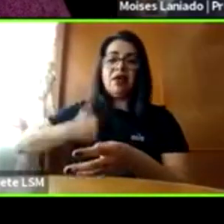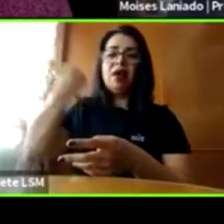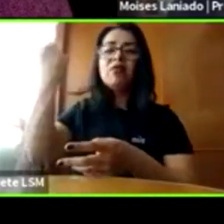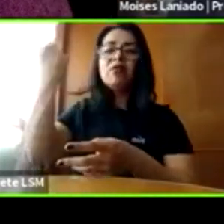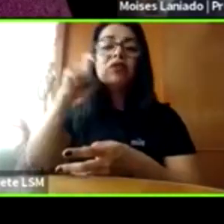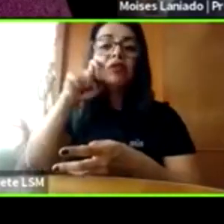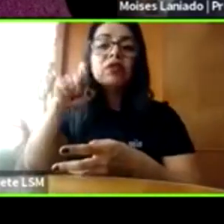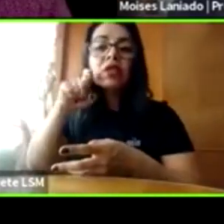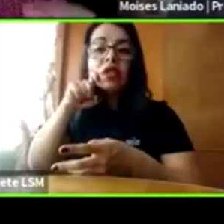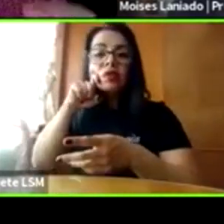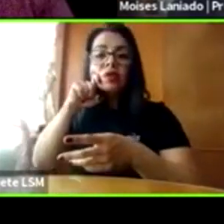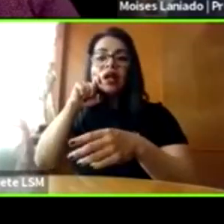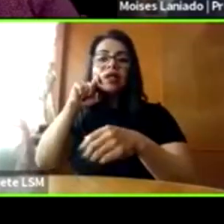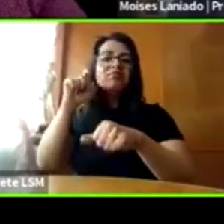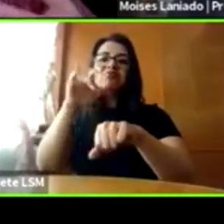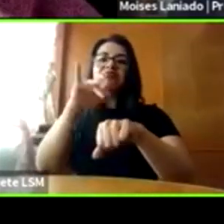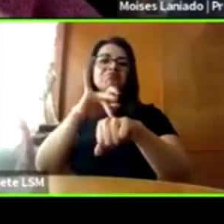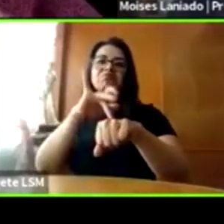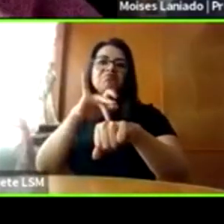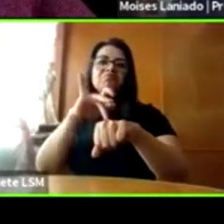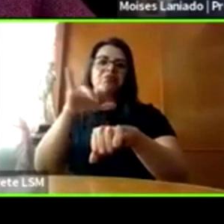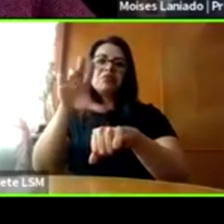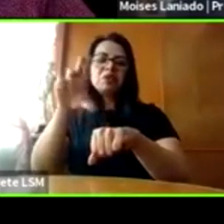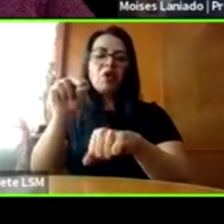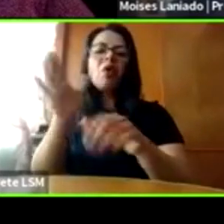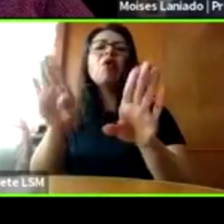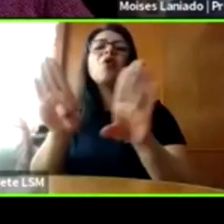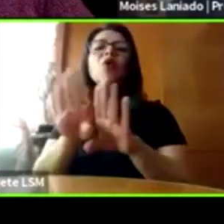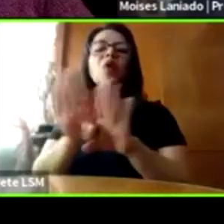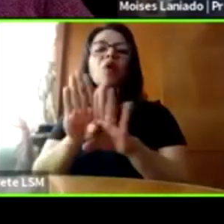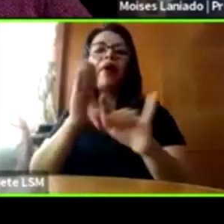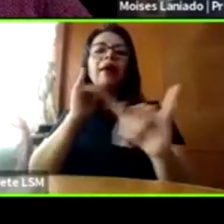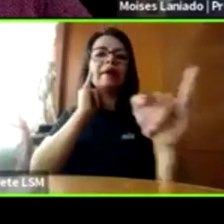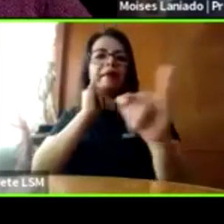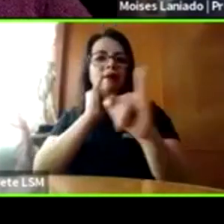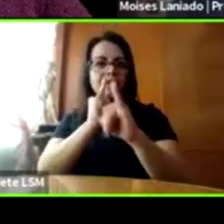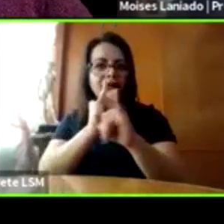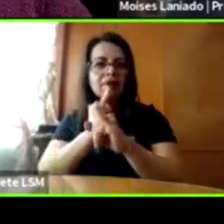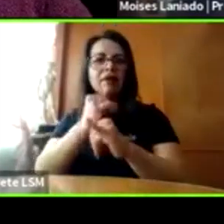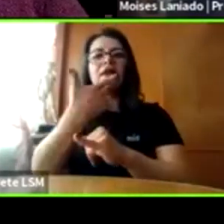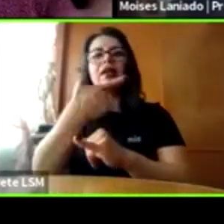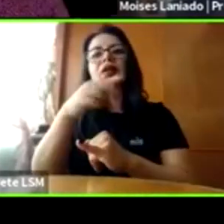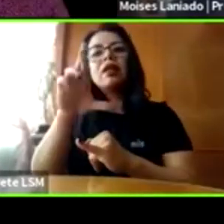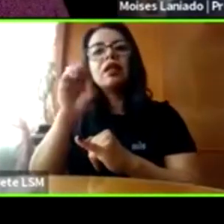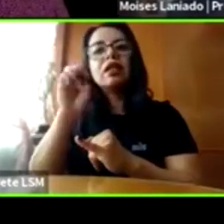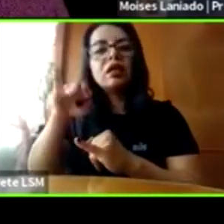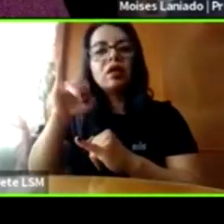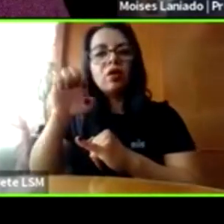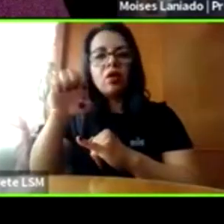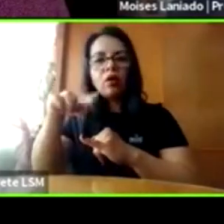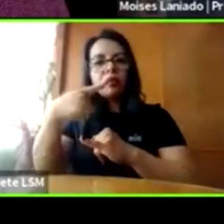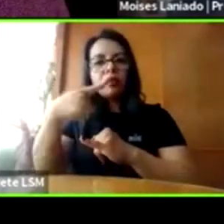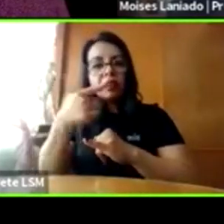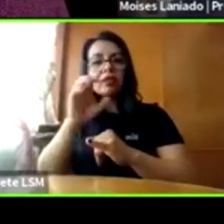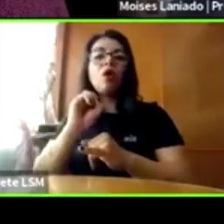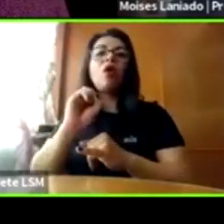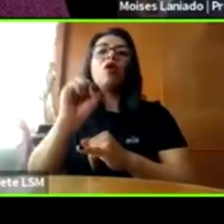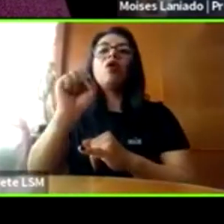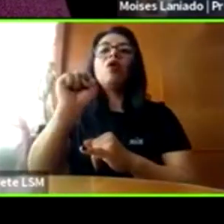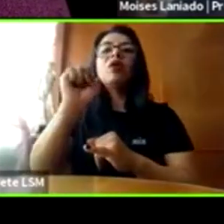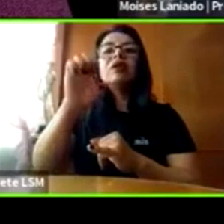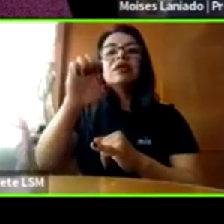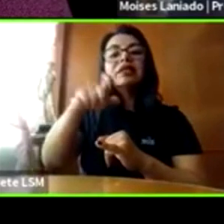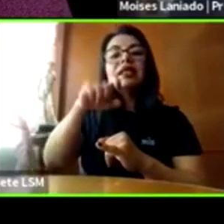físico, que es el que se puede hacer a través de redes, como hemos visto, como el grooming, como el sexting que practican a veces los adolescentes,